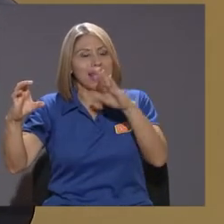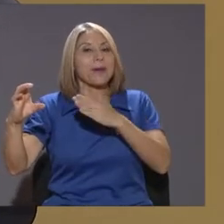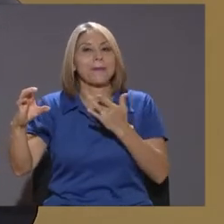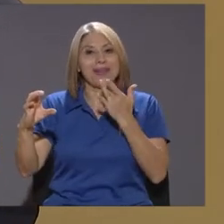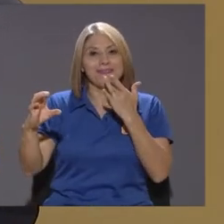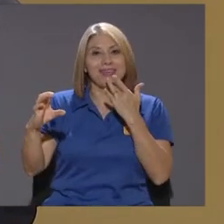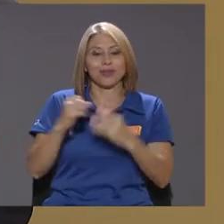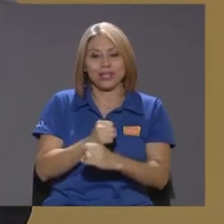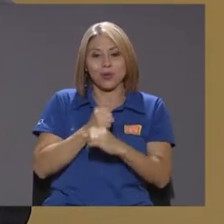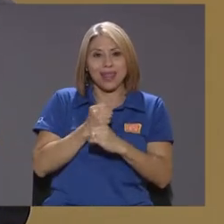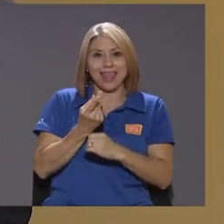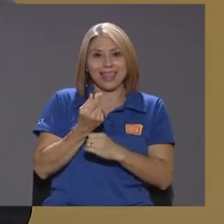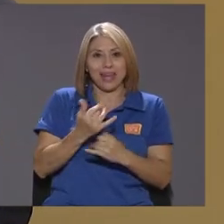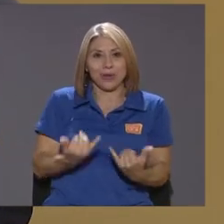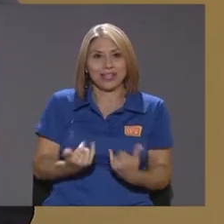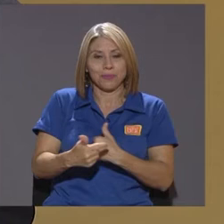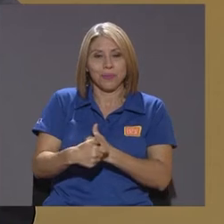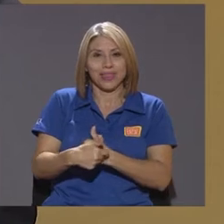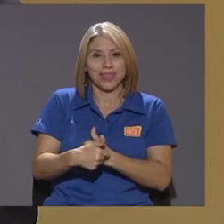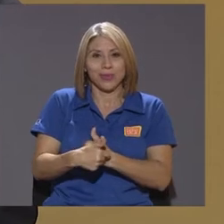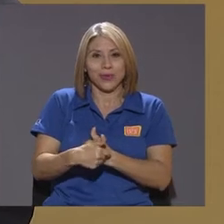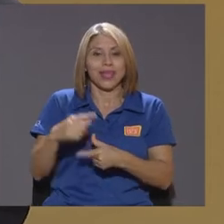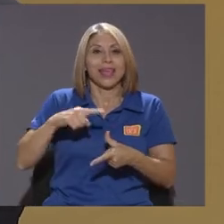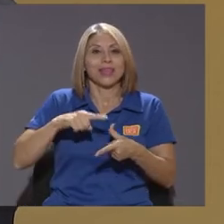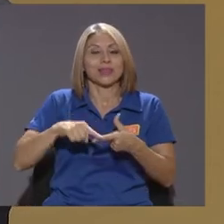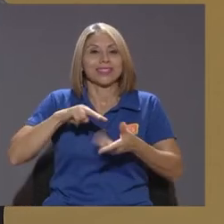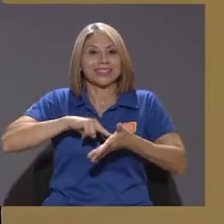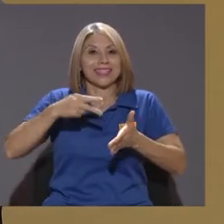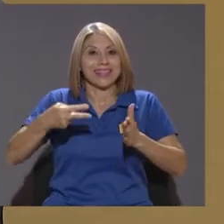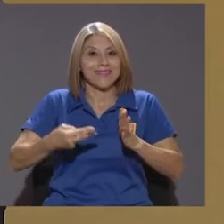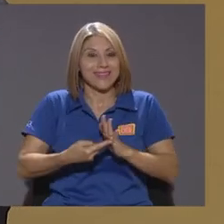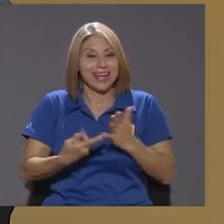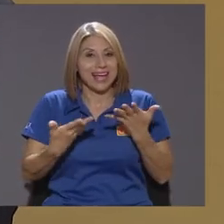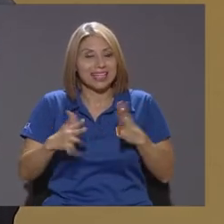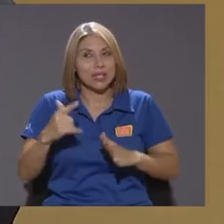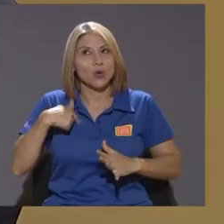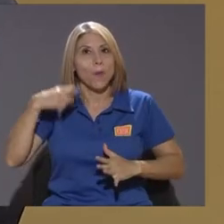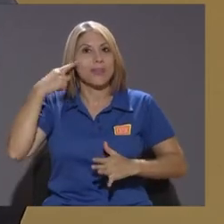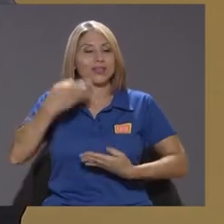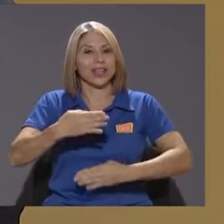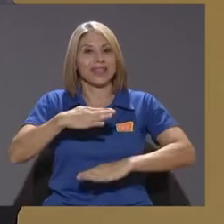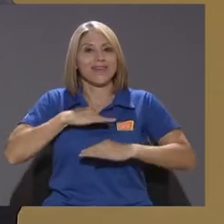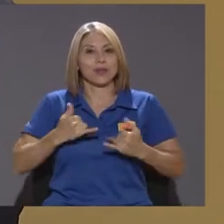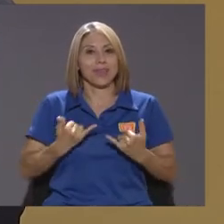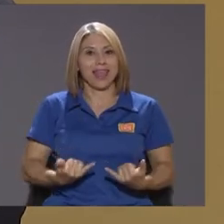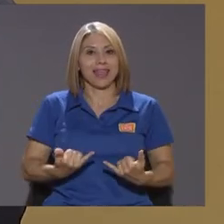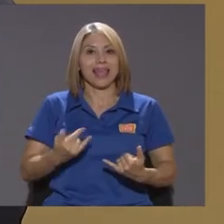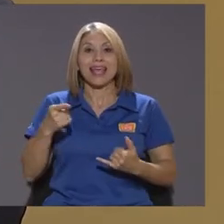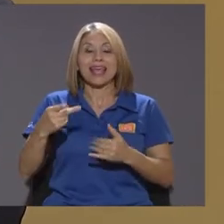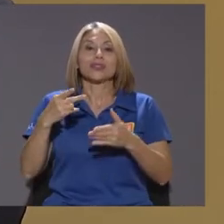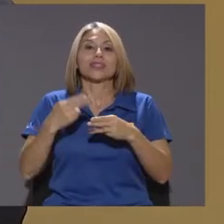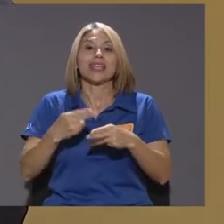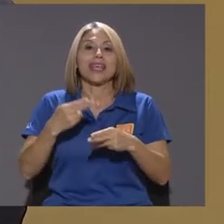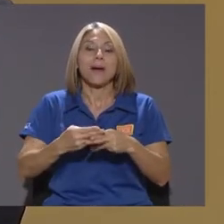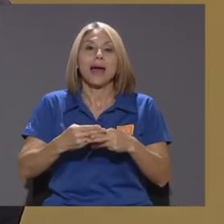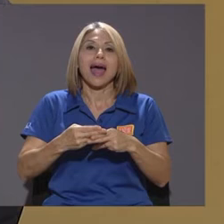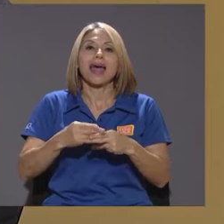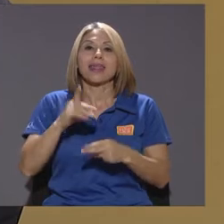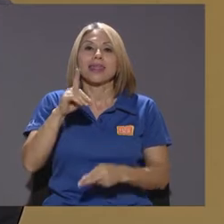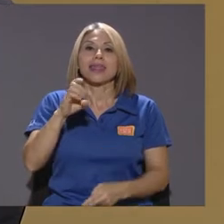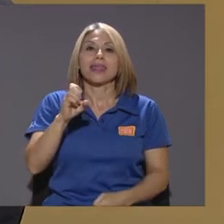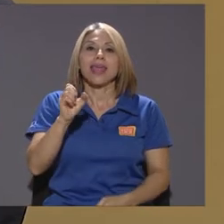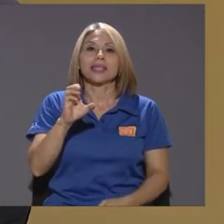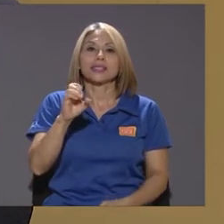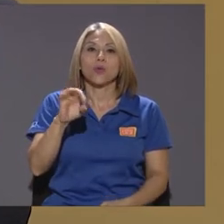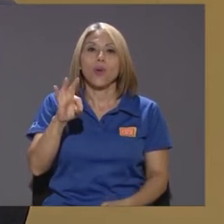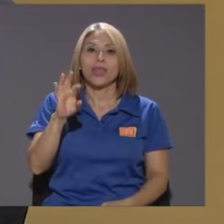o sea gratifico altamente la satisfacción inmediata eso se llama descuento hiperbólico en economía o sea hay una tasa